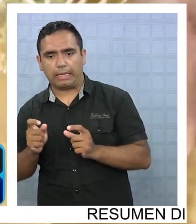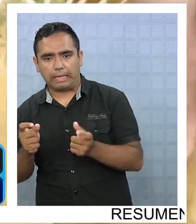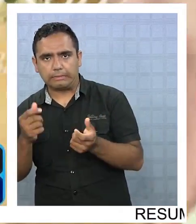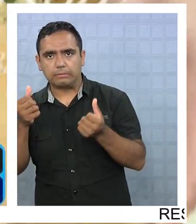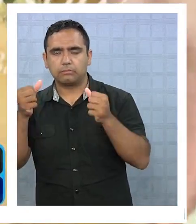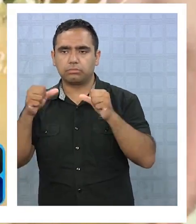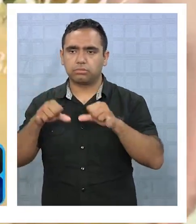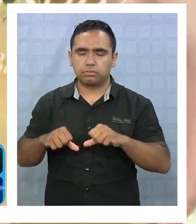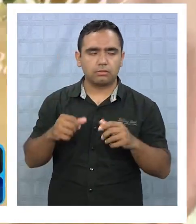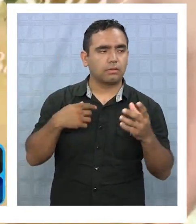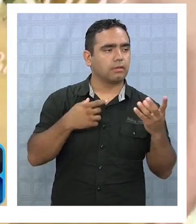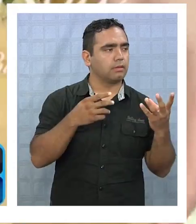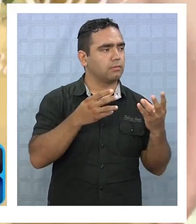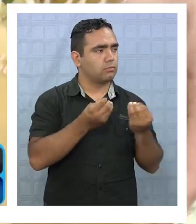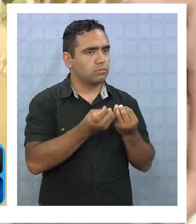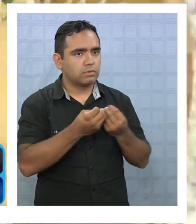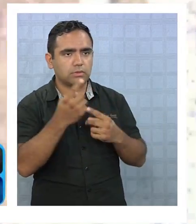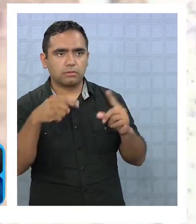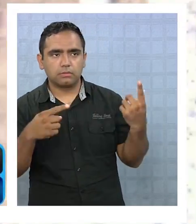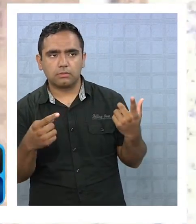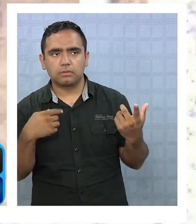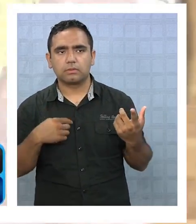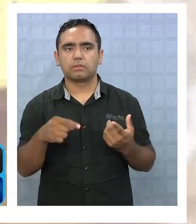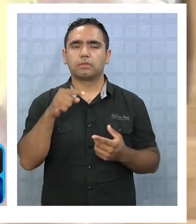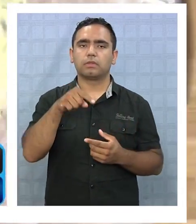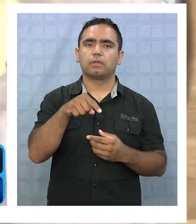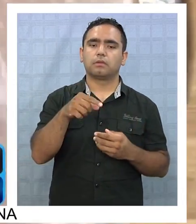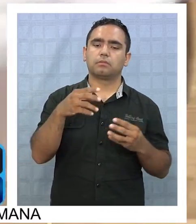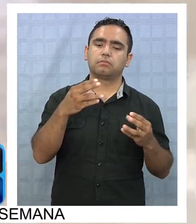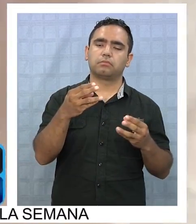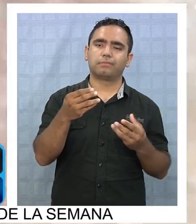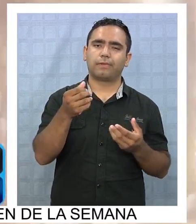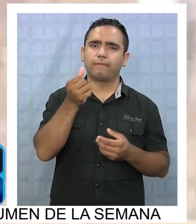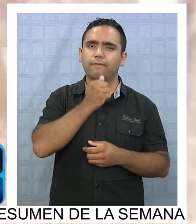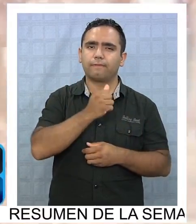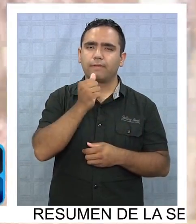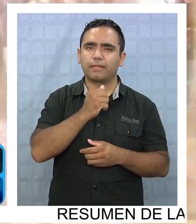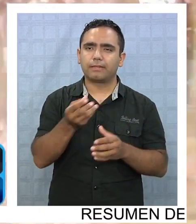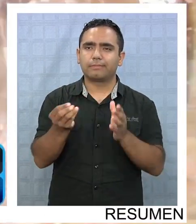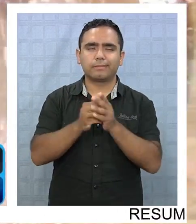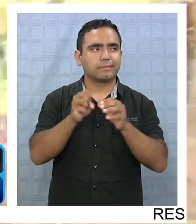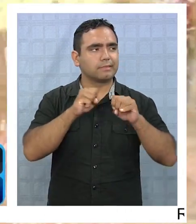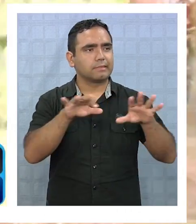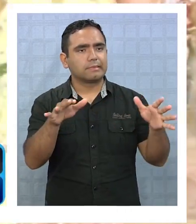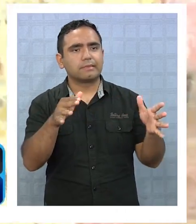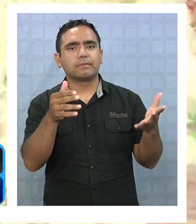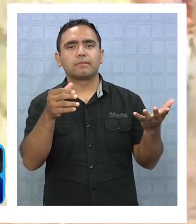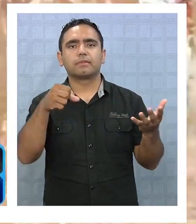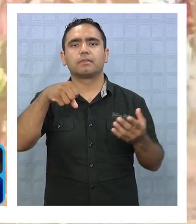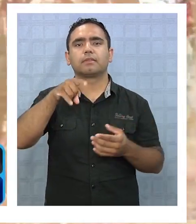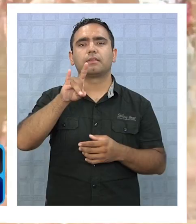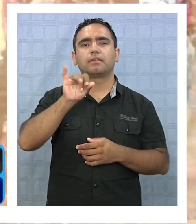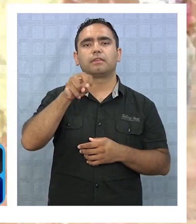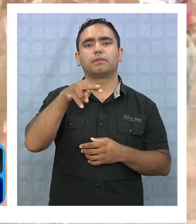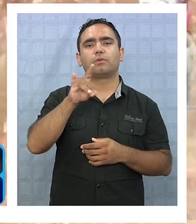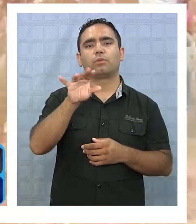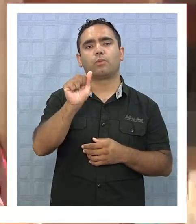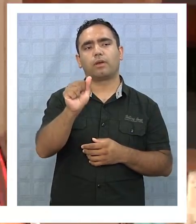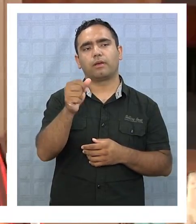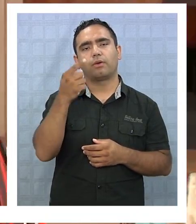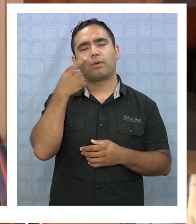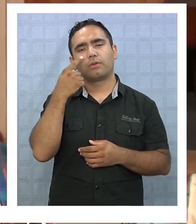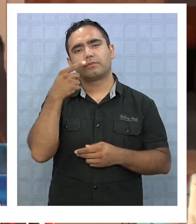sido motivo suficiente para incorporar en la dieta de los psiquiqueños la quinoa, alimento ancestral del mundo andino.